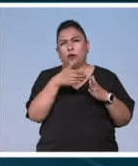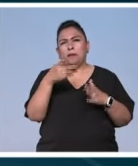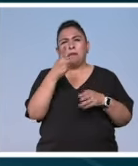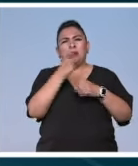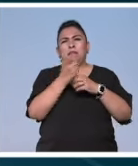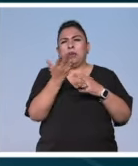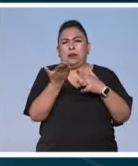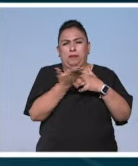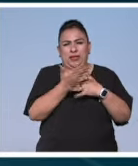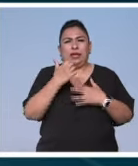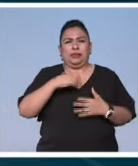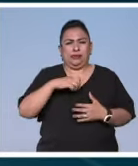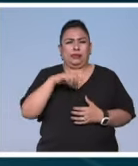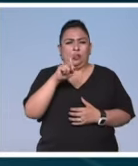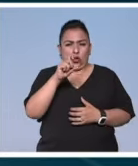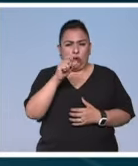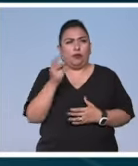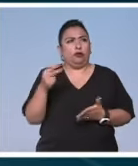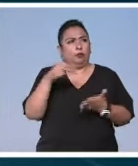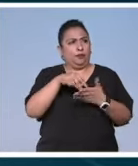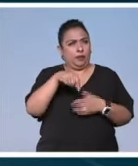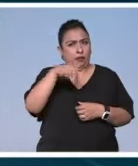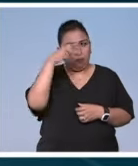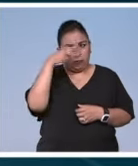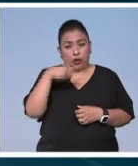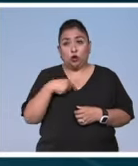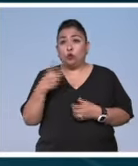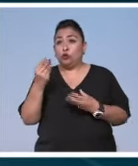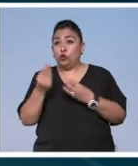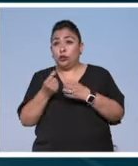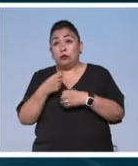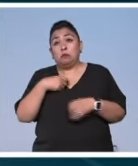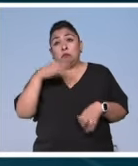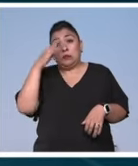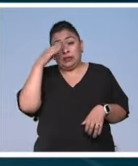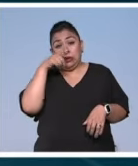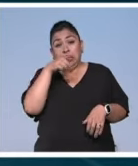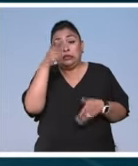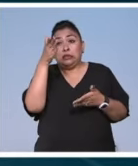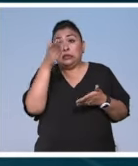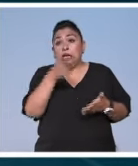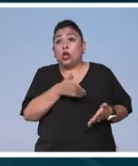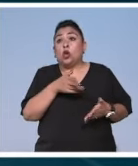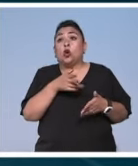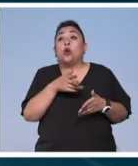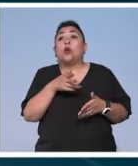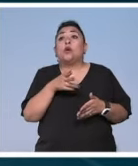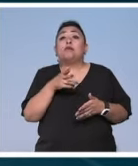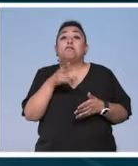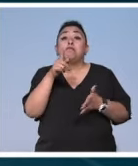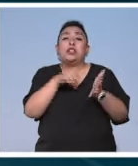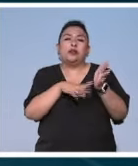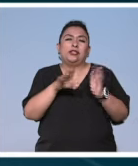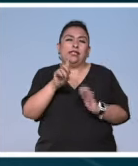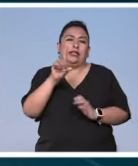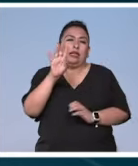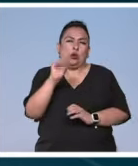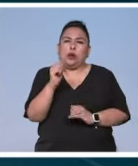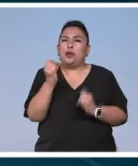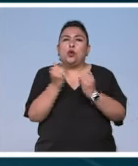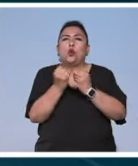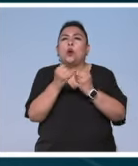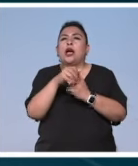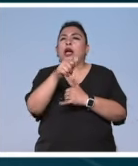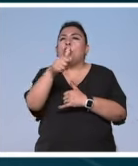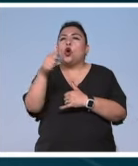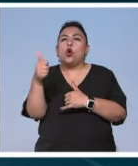primera mitad del siglo XX durante mucho tiempo se creía que había llegado en el 39 como llegaron todos los